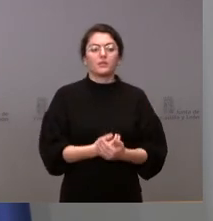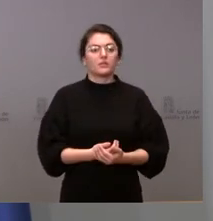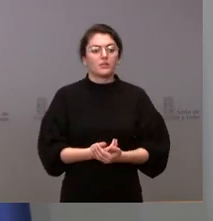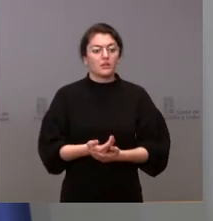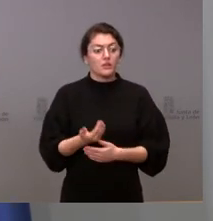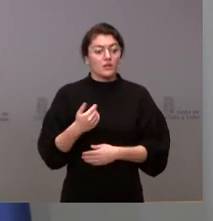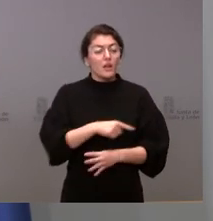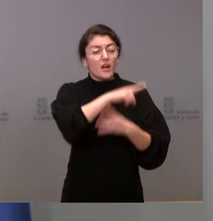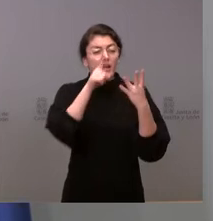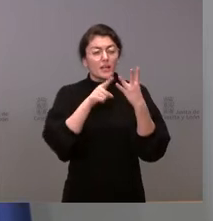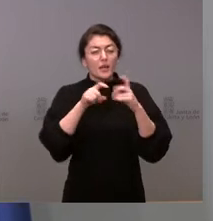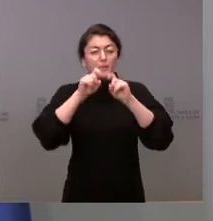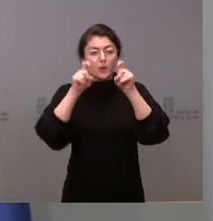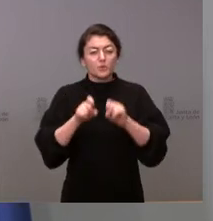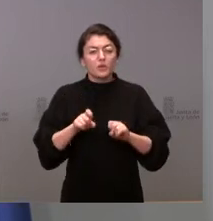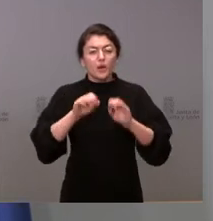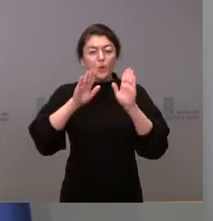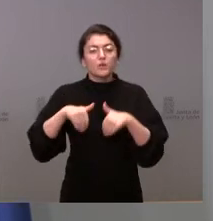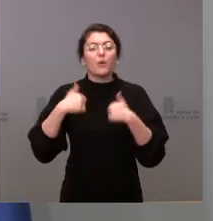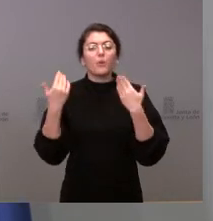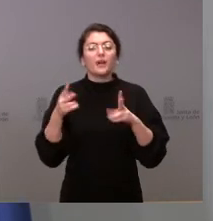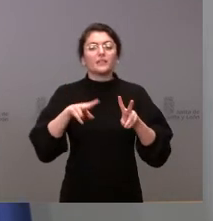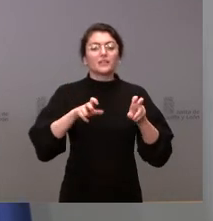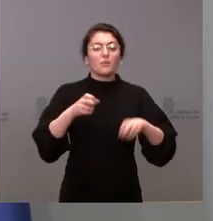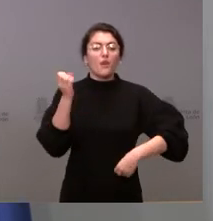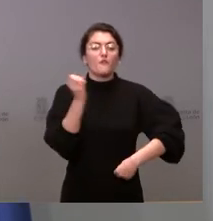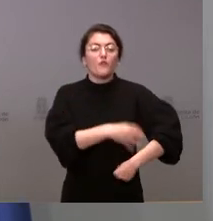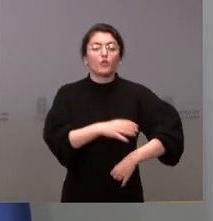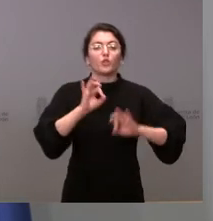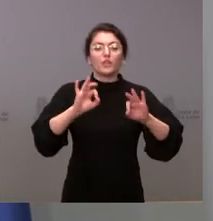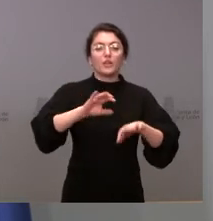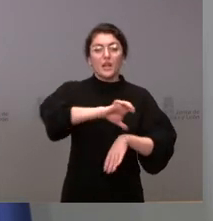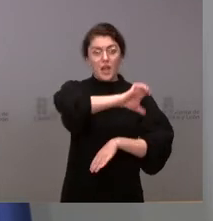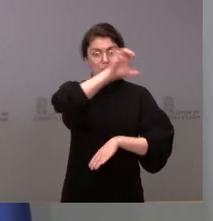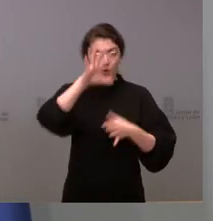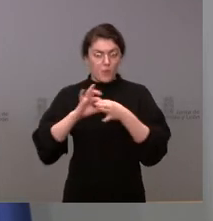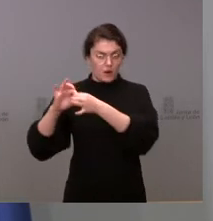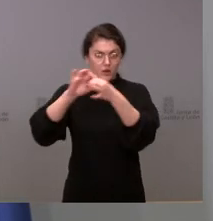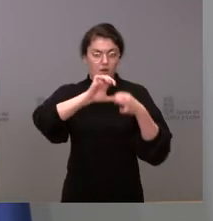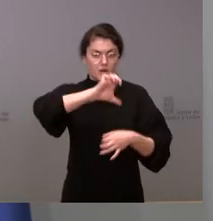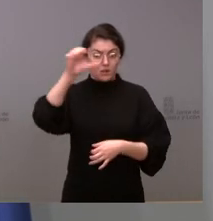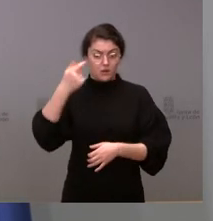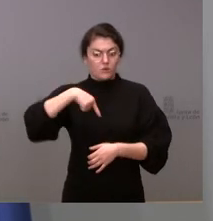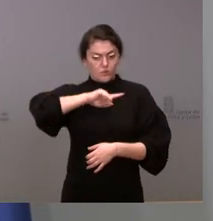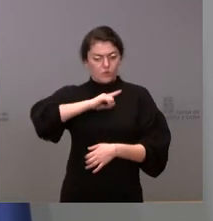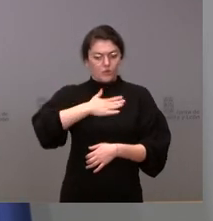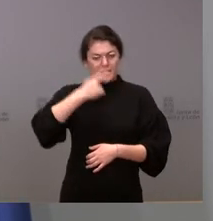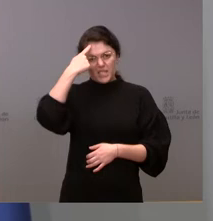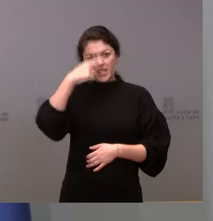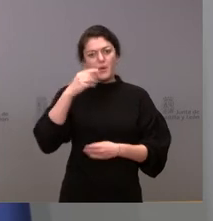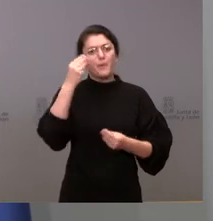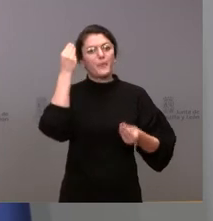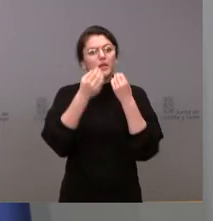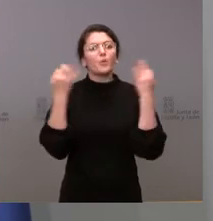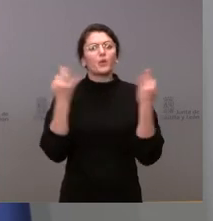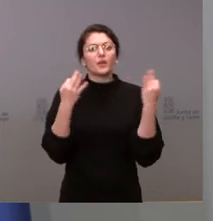planteando algo en relación con los fondos de la Unión Europea aquí este sí que es un asunto que se ha incluido que nosotros pedíamos y ahí nuestra posición es bien conocida que el reparto sea objetivo